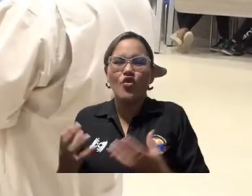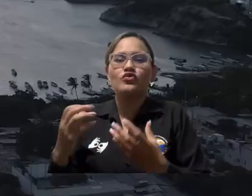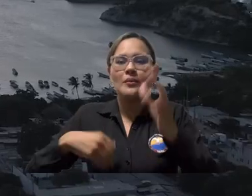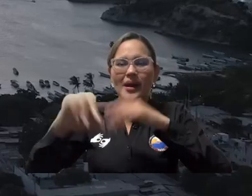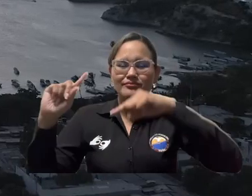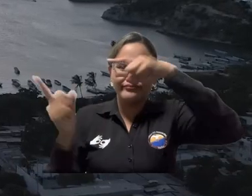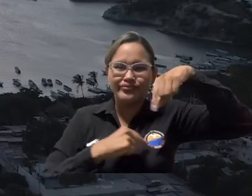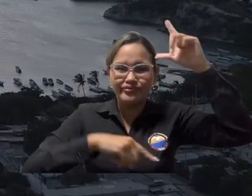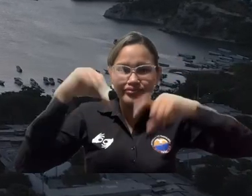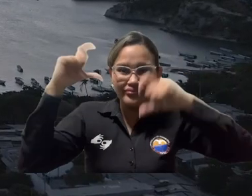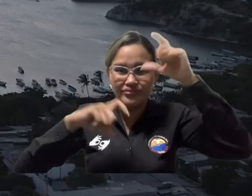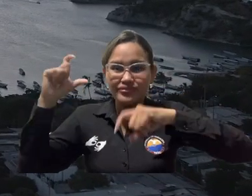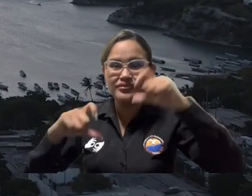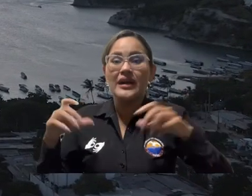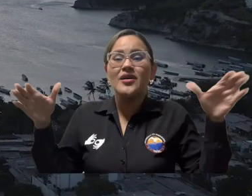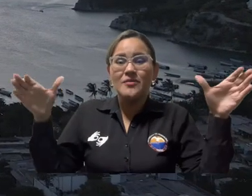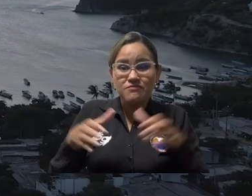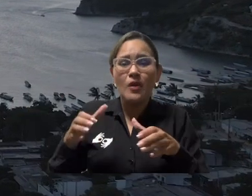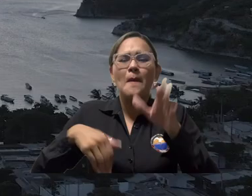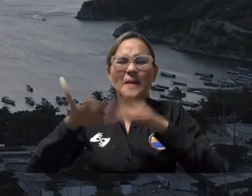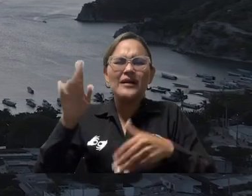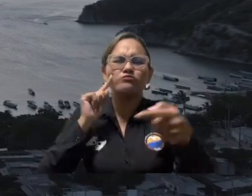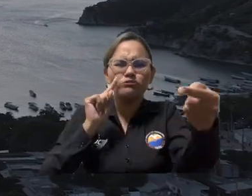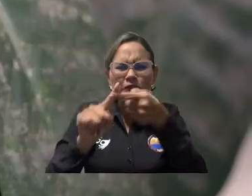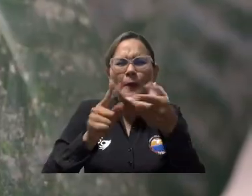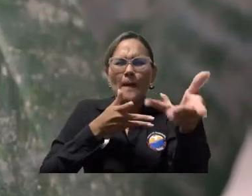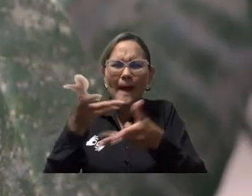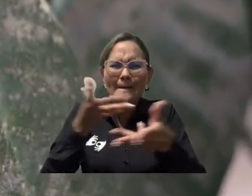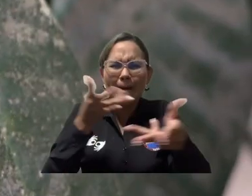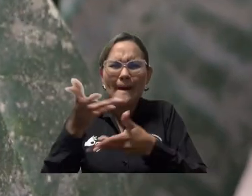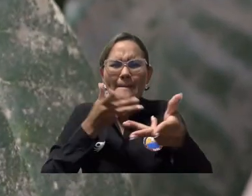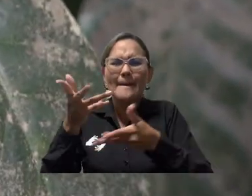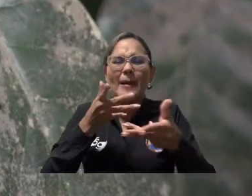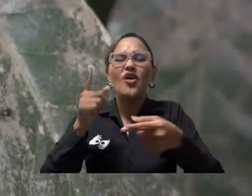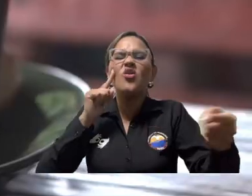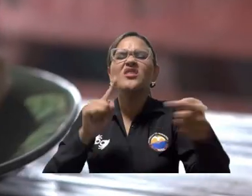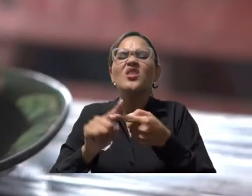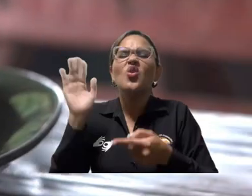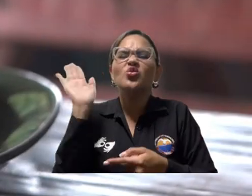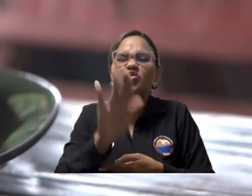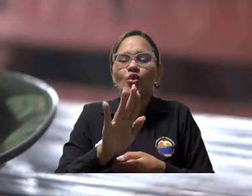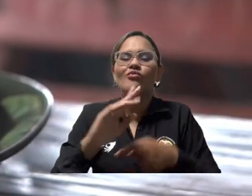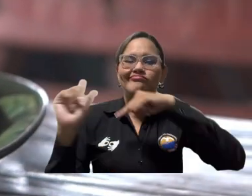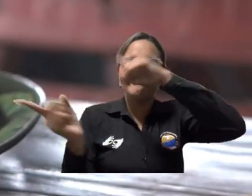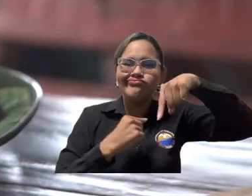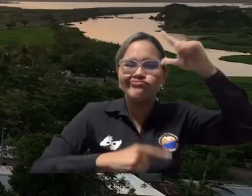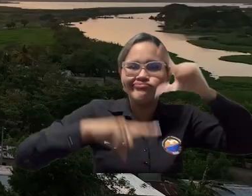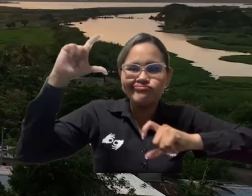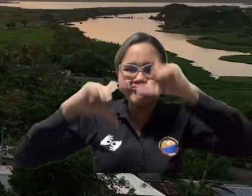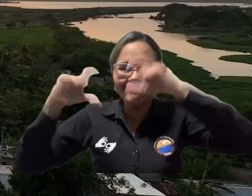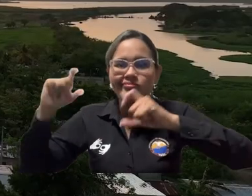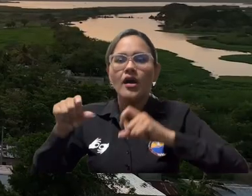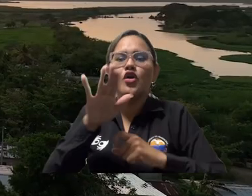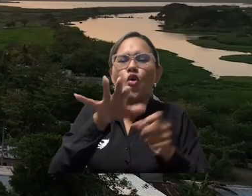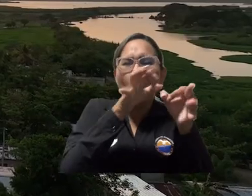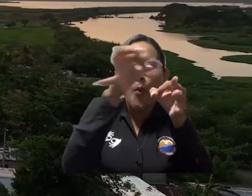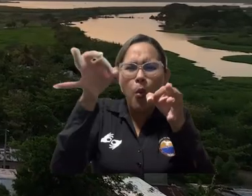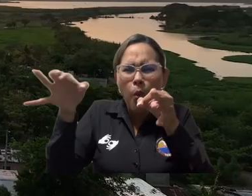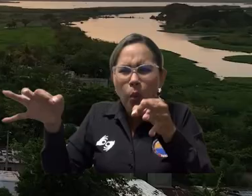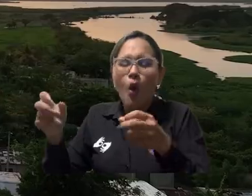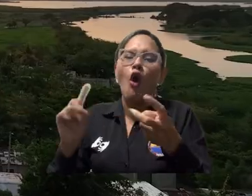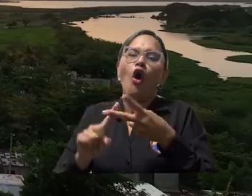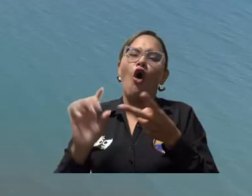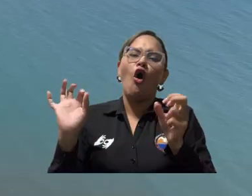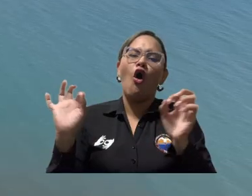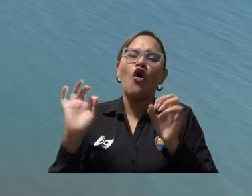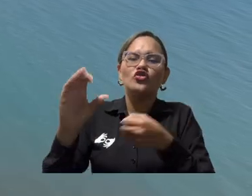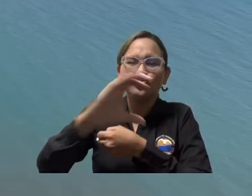USAID-ACDIBOCA buscaba promover acciones encaminadas a fortalecer los procesos comunitarios que subyacen al turismo en las zonas rurales, cascos